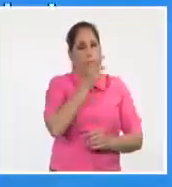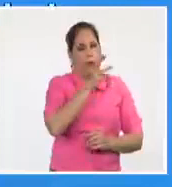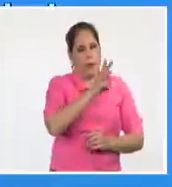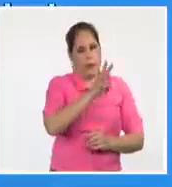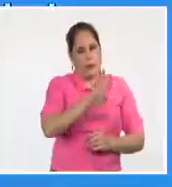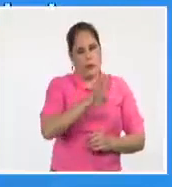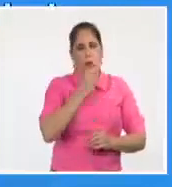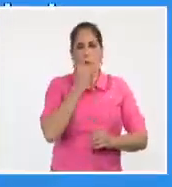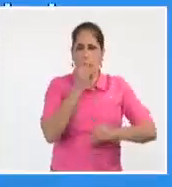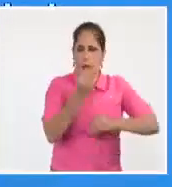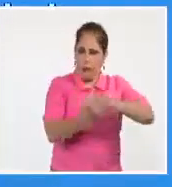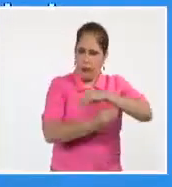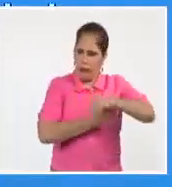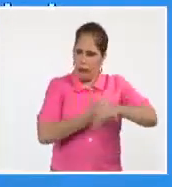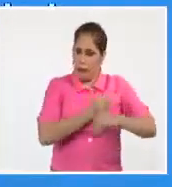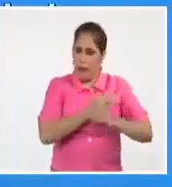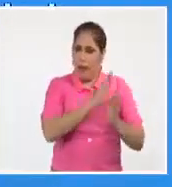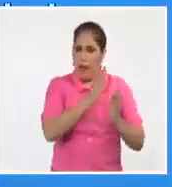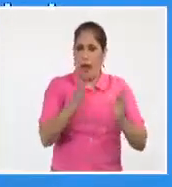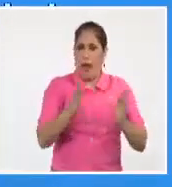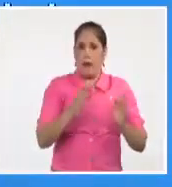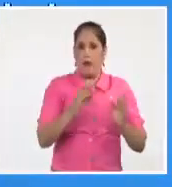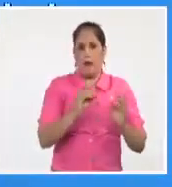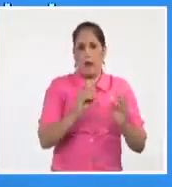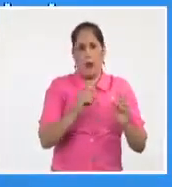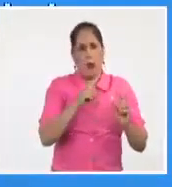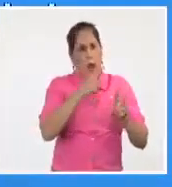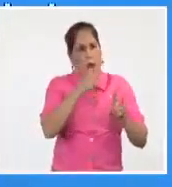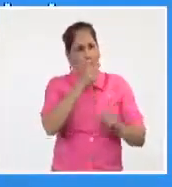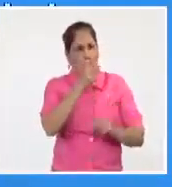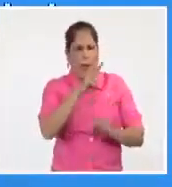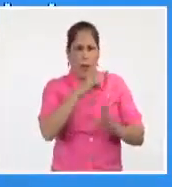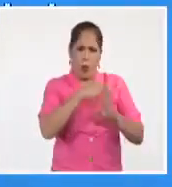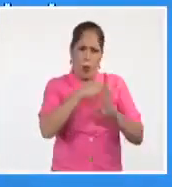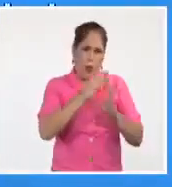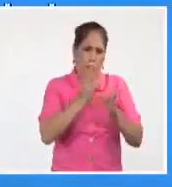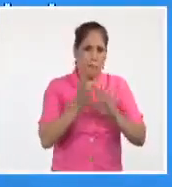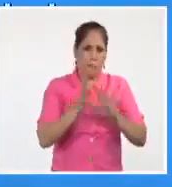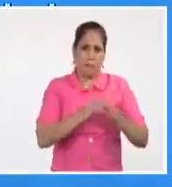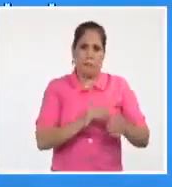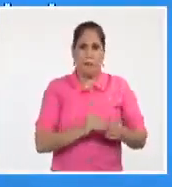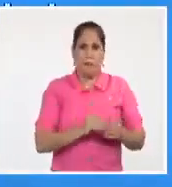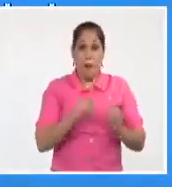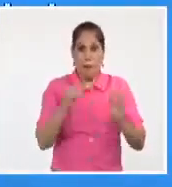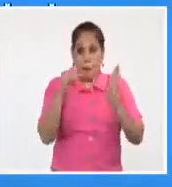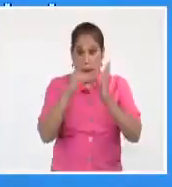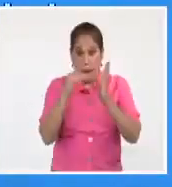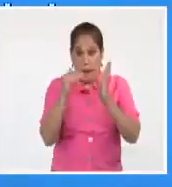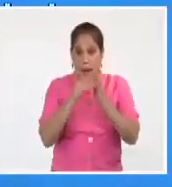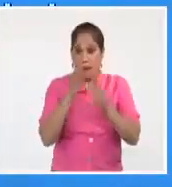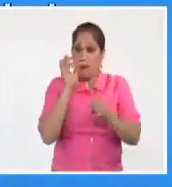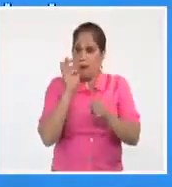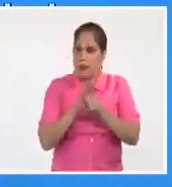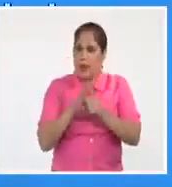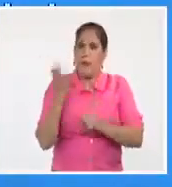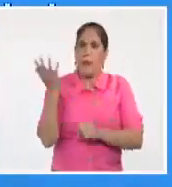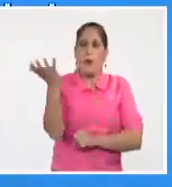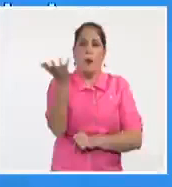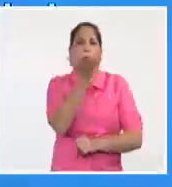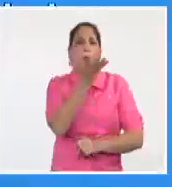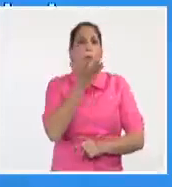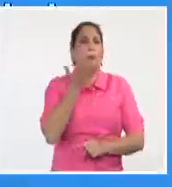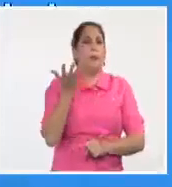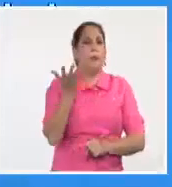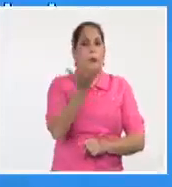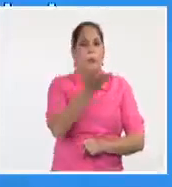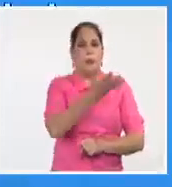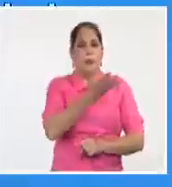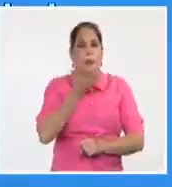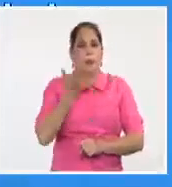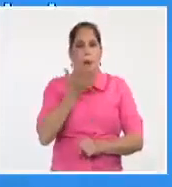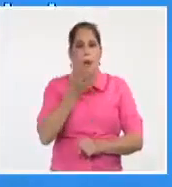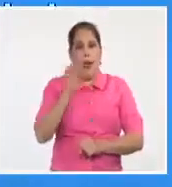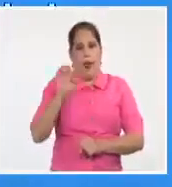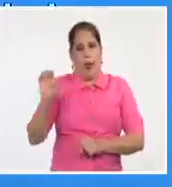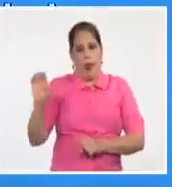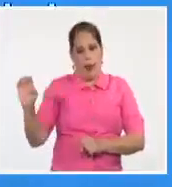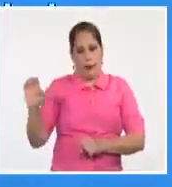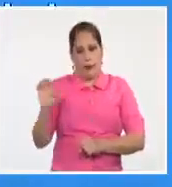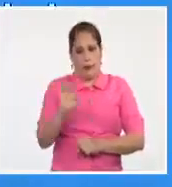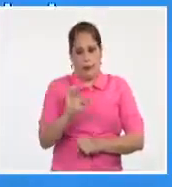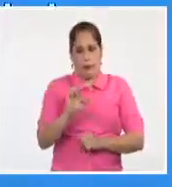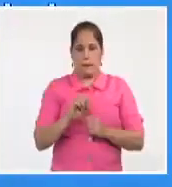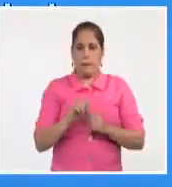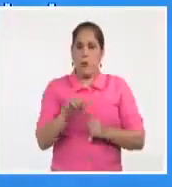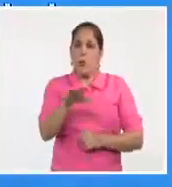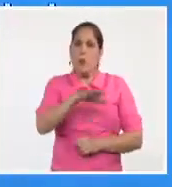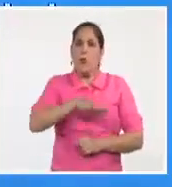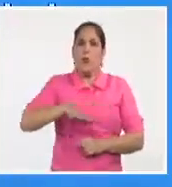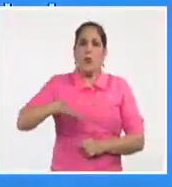variables débiles, hasta el final de la mañana sí estuvieron, pero ya desde la tarde comenzarán a soplar de región este, principalmente en